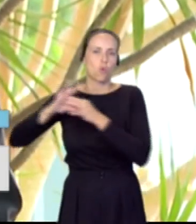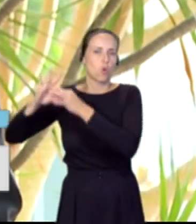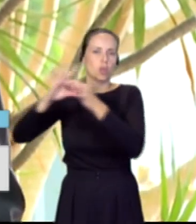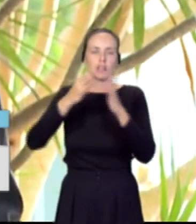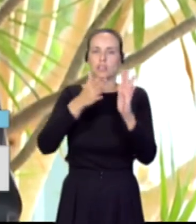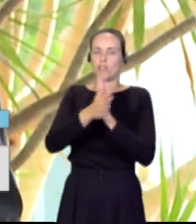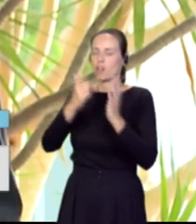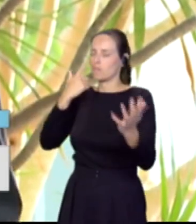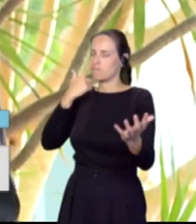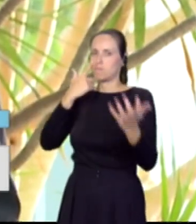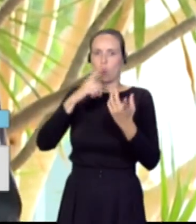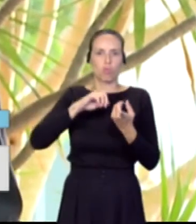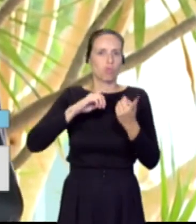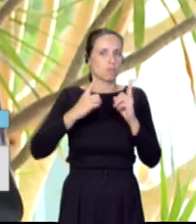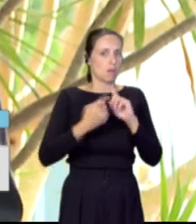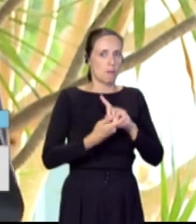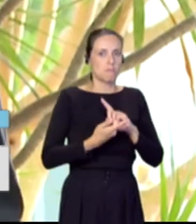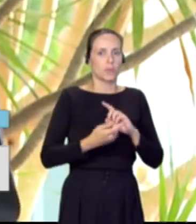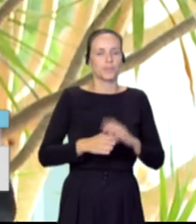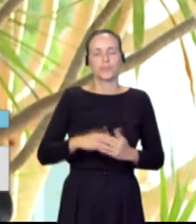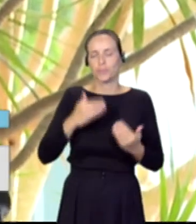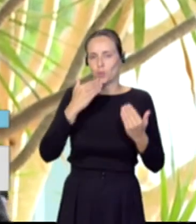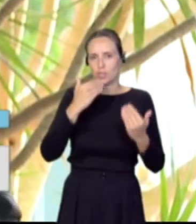la situación sobre el terreno. Gracias.